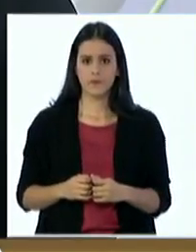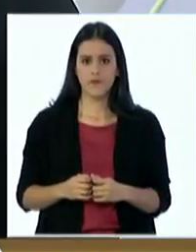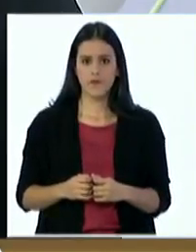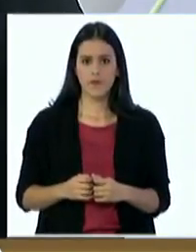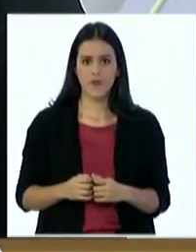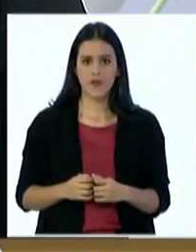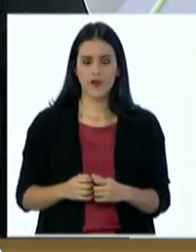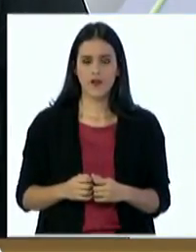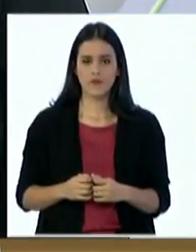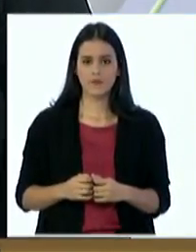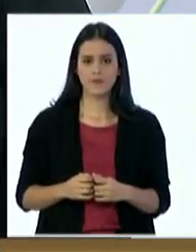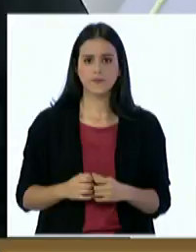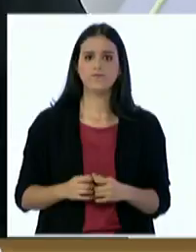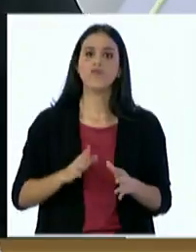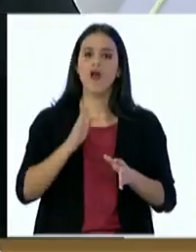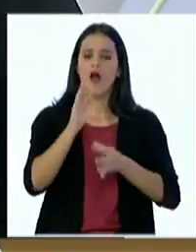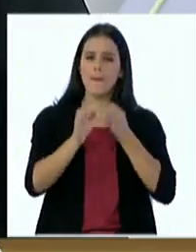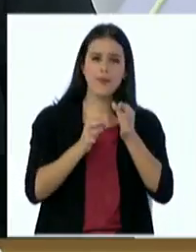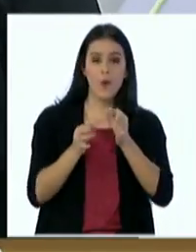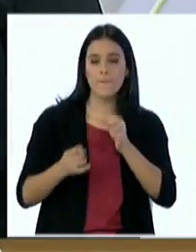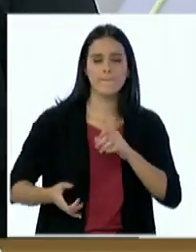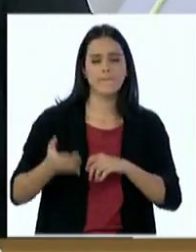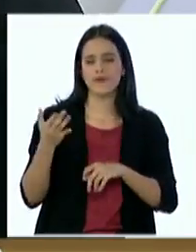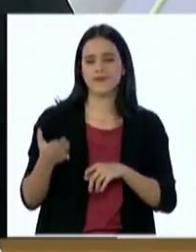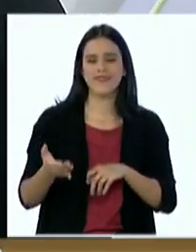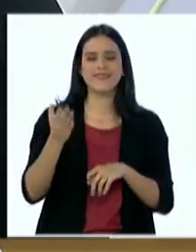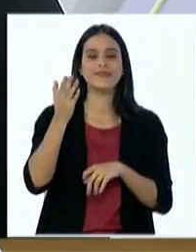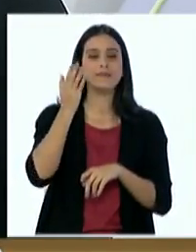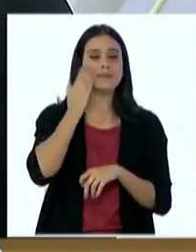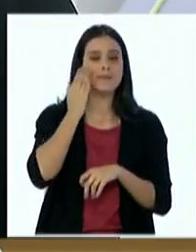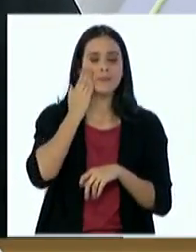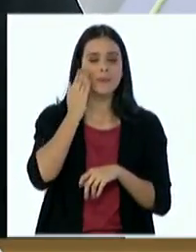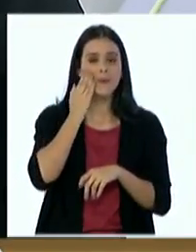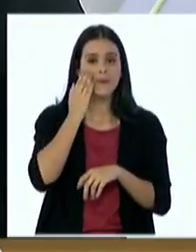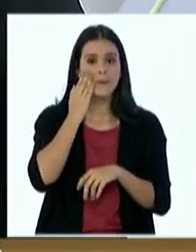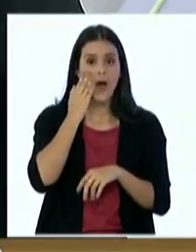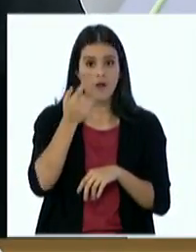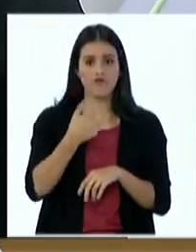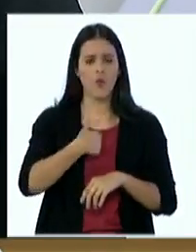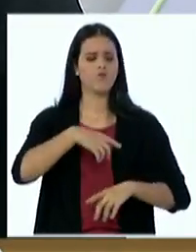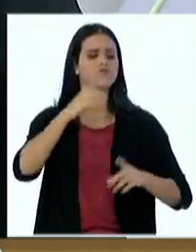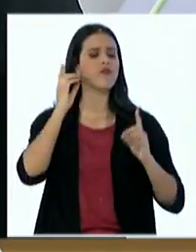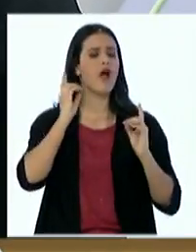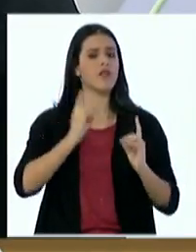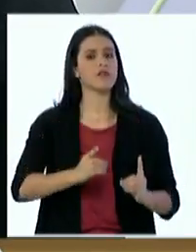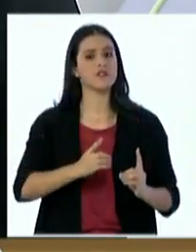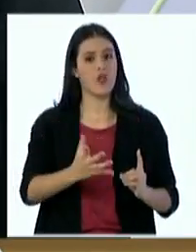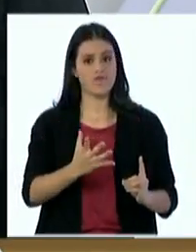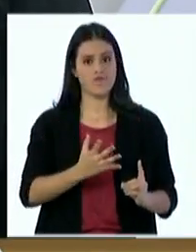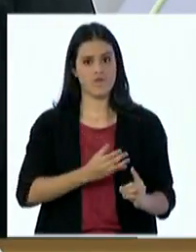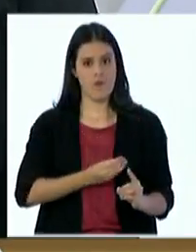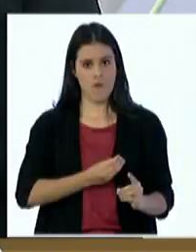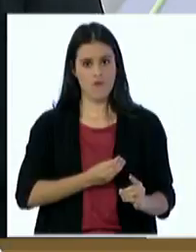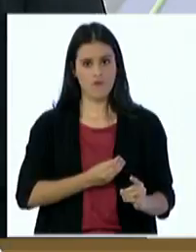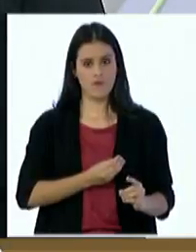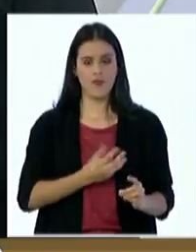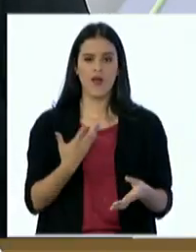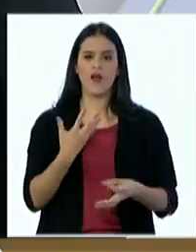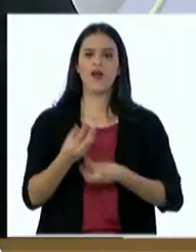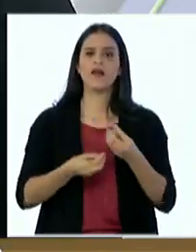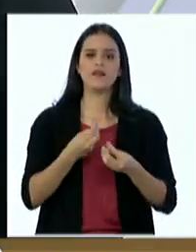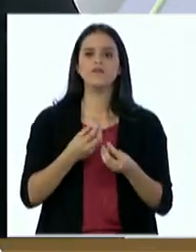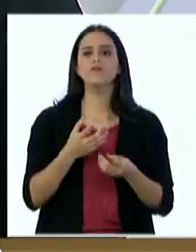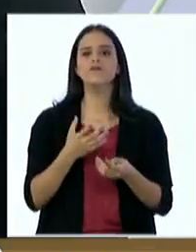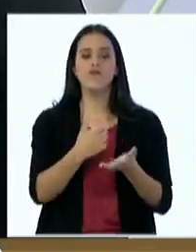cuanto a partir del importante que siempre las madres cuando decidan amamantar o están en ese periodo de lactancia siempre busquen